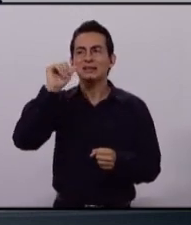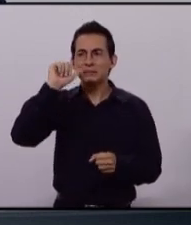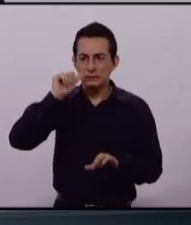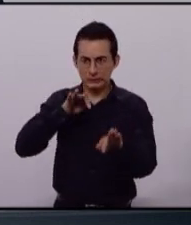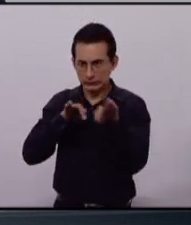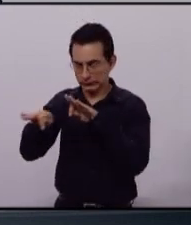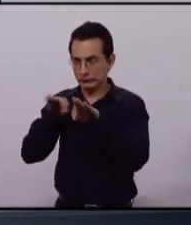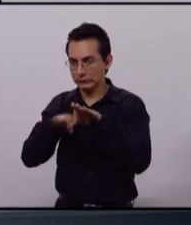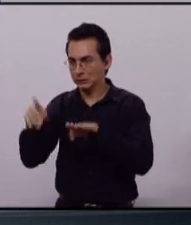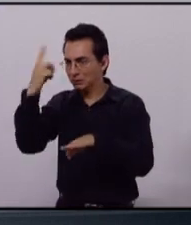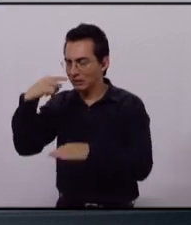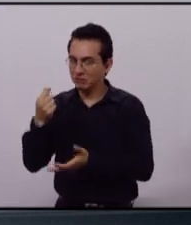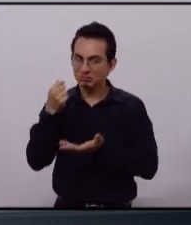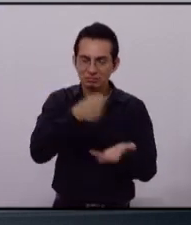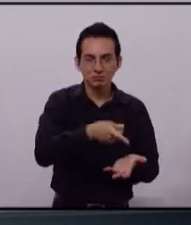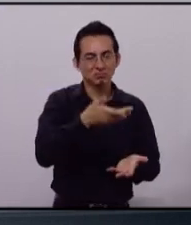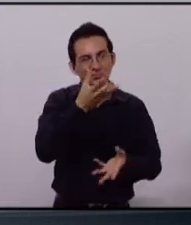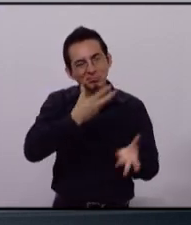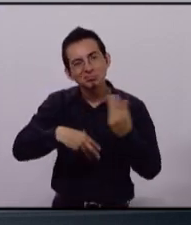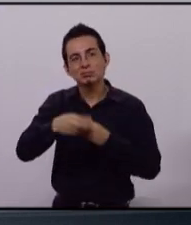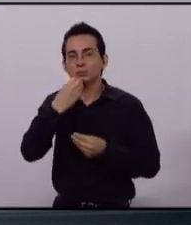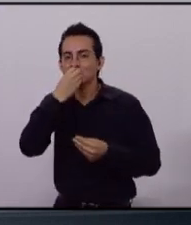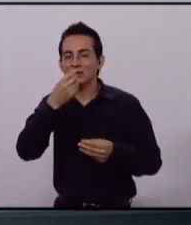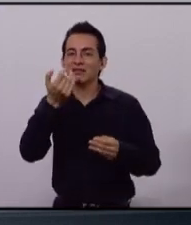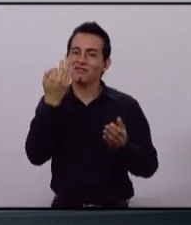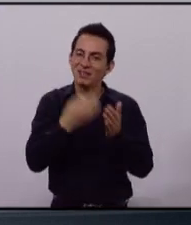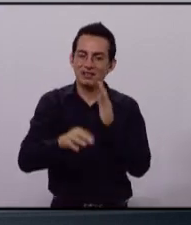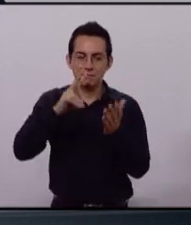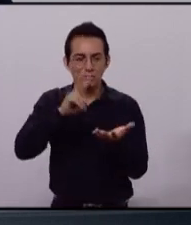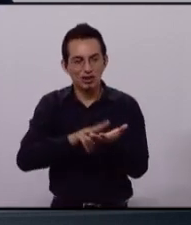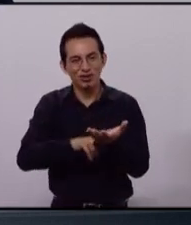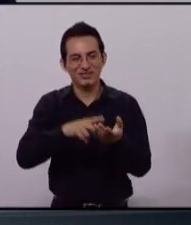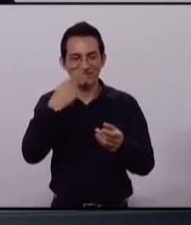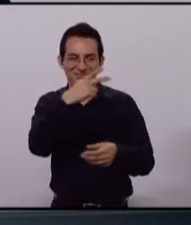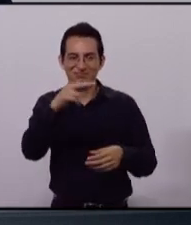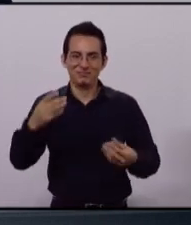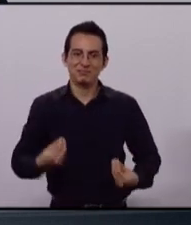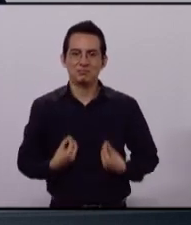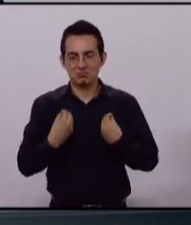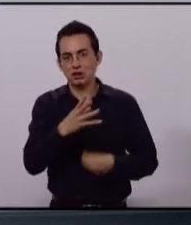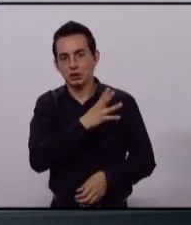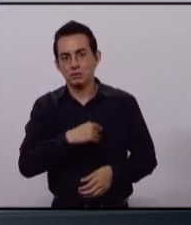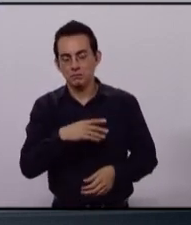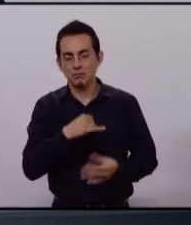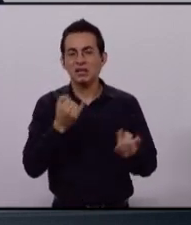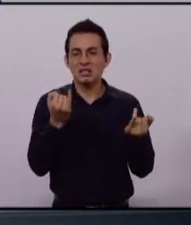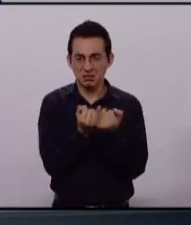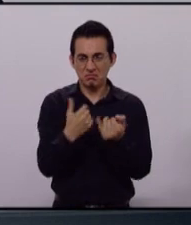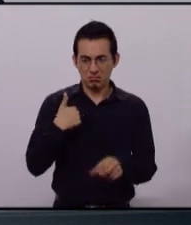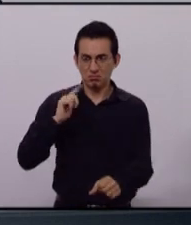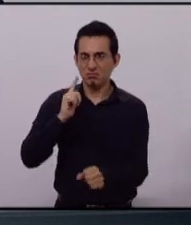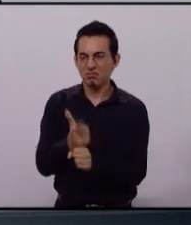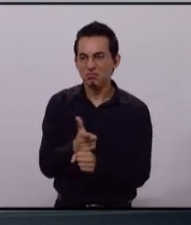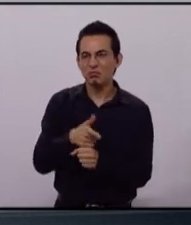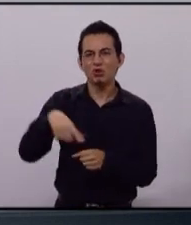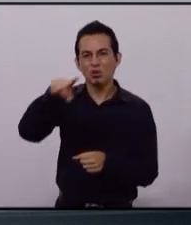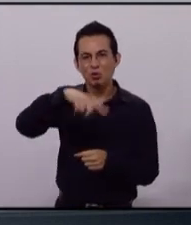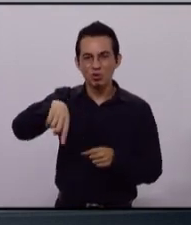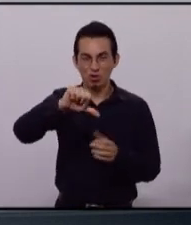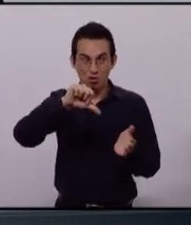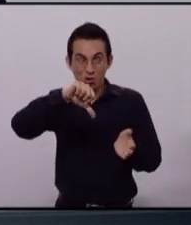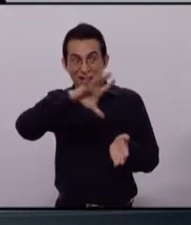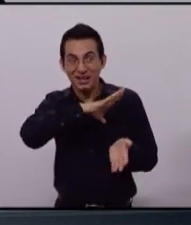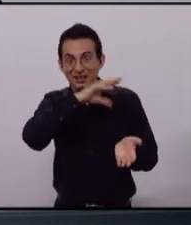hogar y ha descuidado en la formación en valores de nuestros hijos. Hoy también nos damos cuenta que el modelo tradicional de seguridad